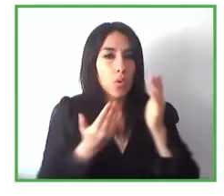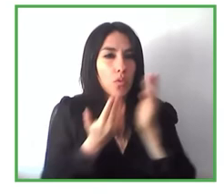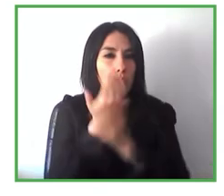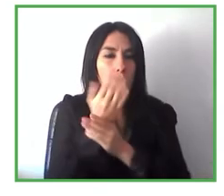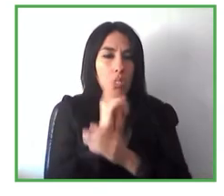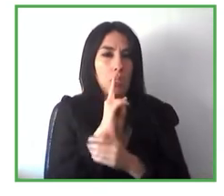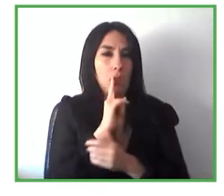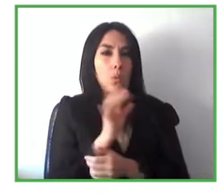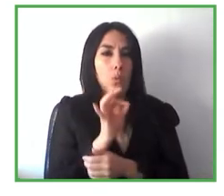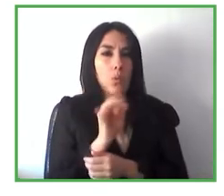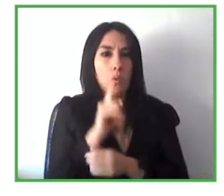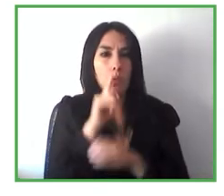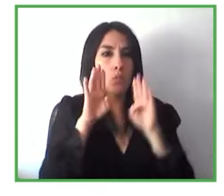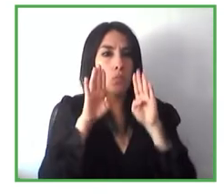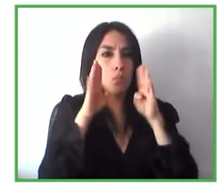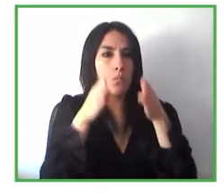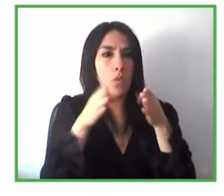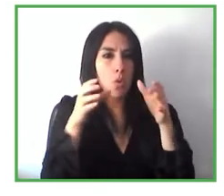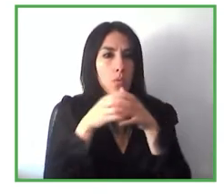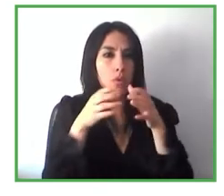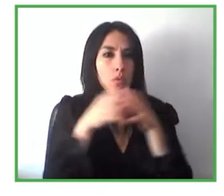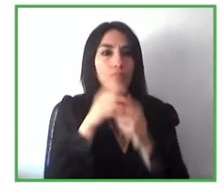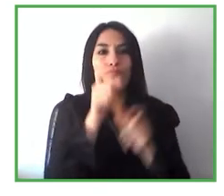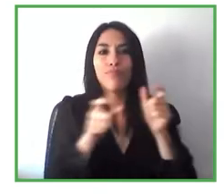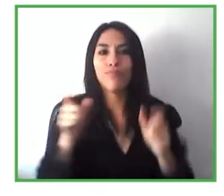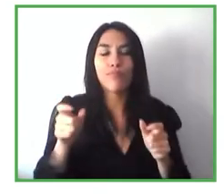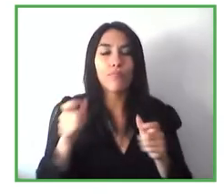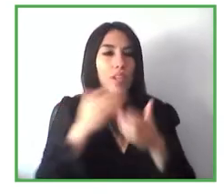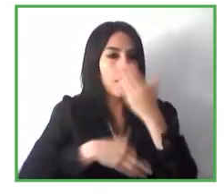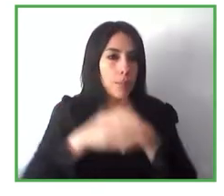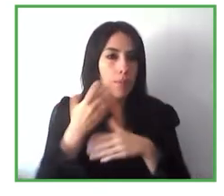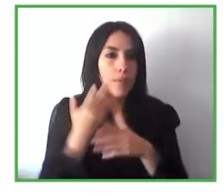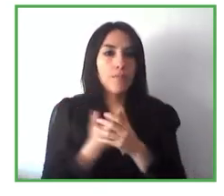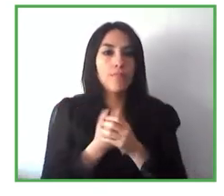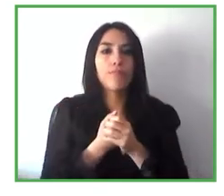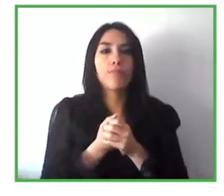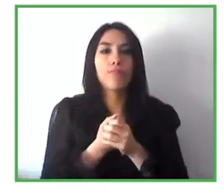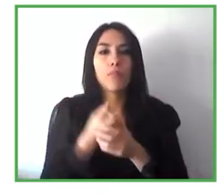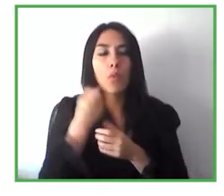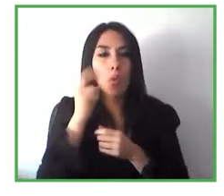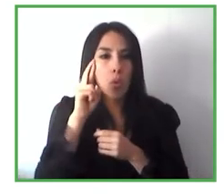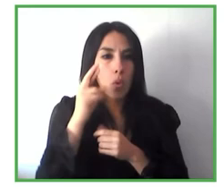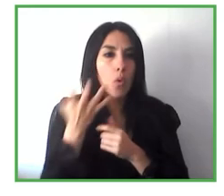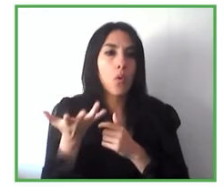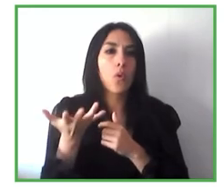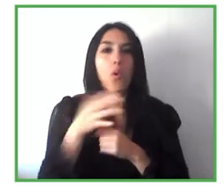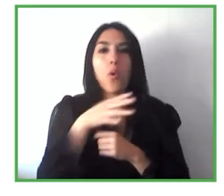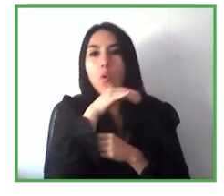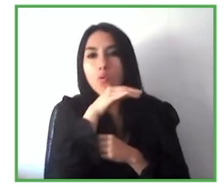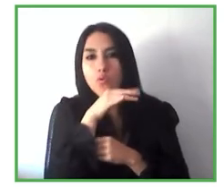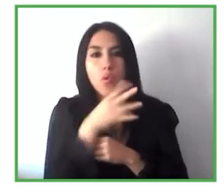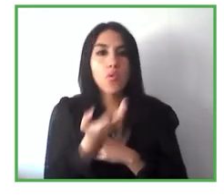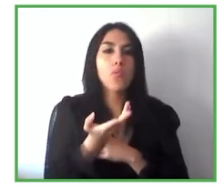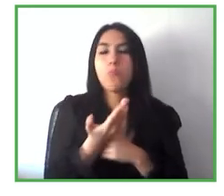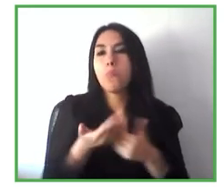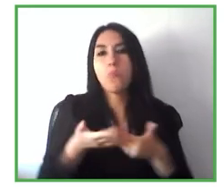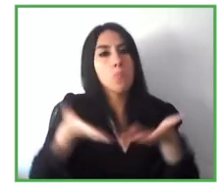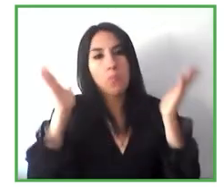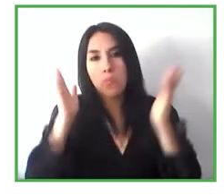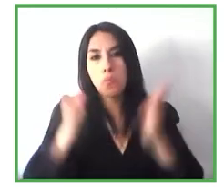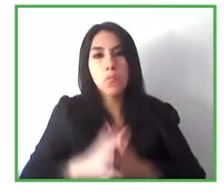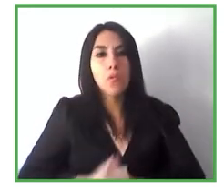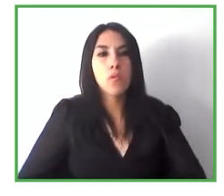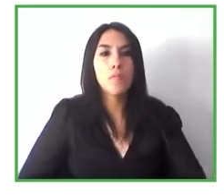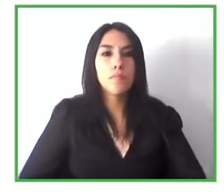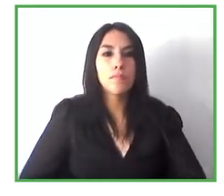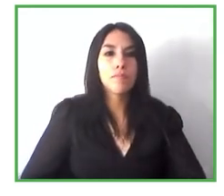personas con discapacidades o adultos mayores incluso? Muy buena pregunta también Ricardo gracias por la